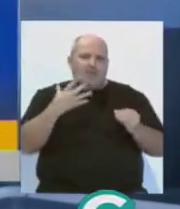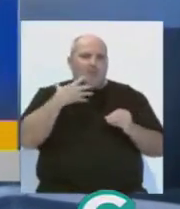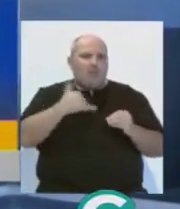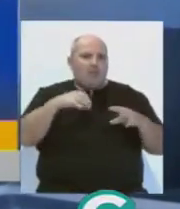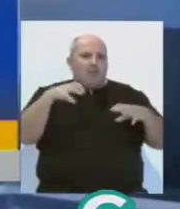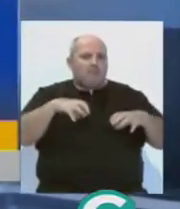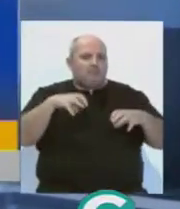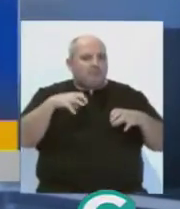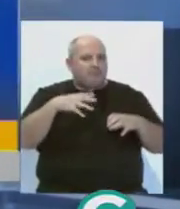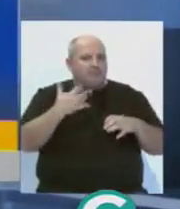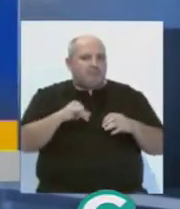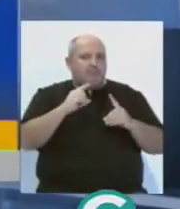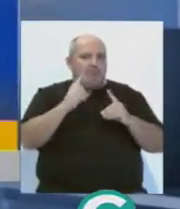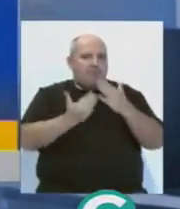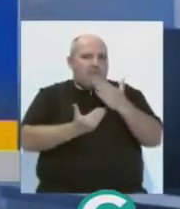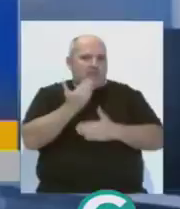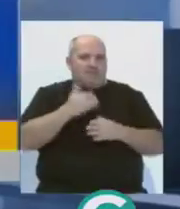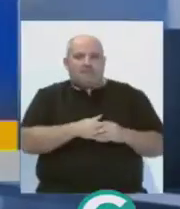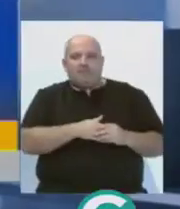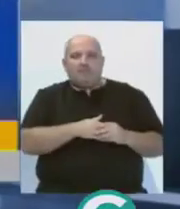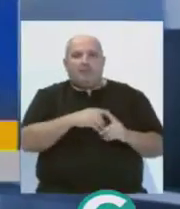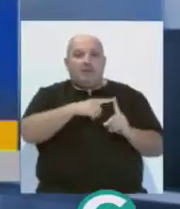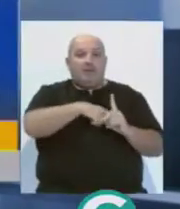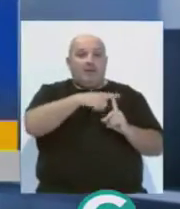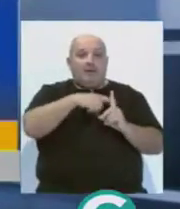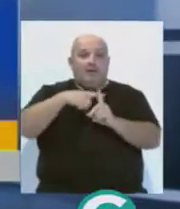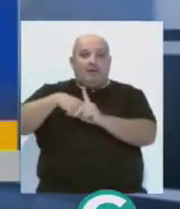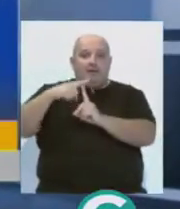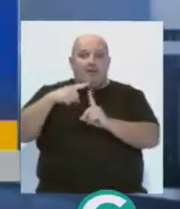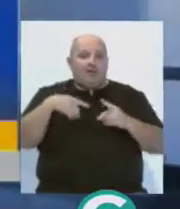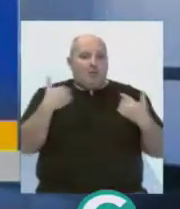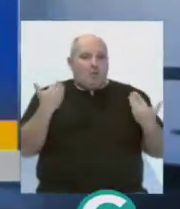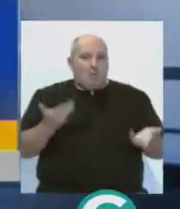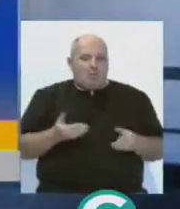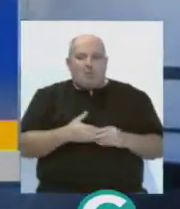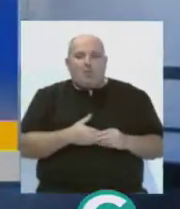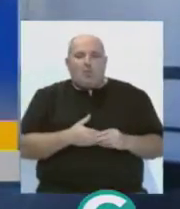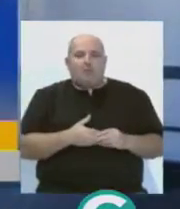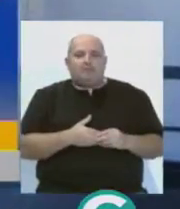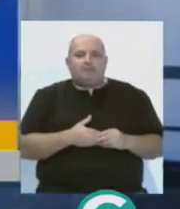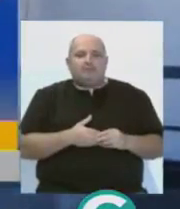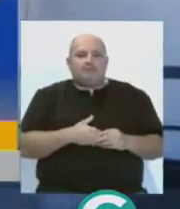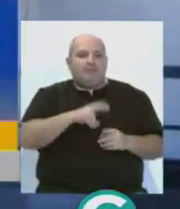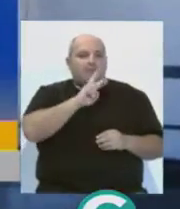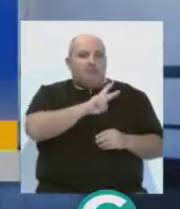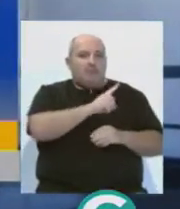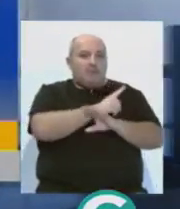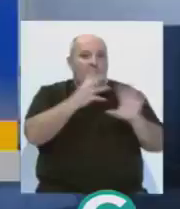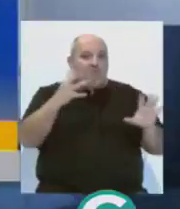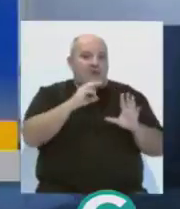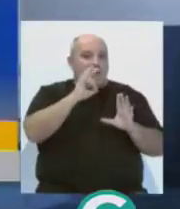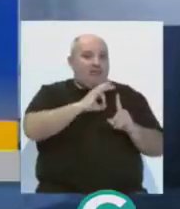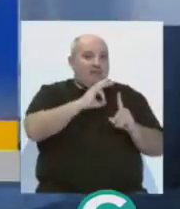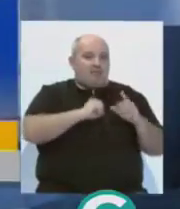posibilidad de precipitaciones a primeras horas del día. Los valores extremos en cuanto a las temperaturas variarán entre los 19